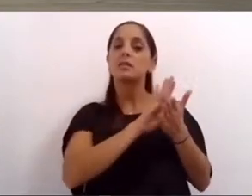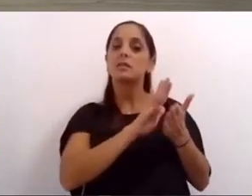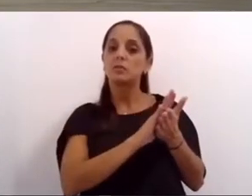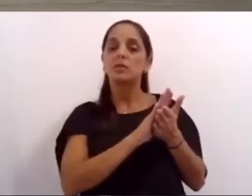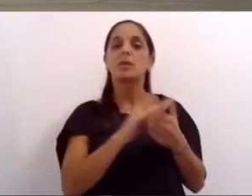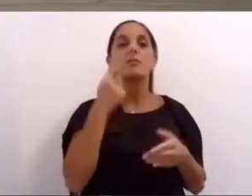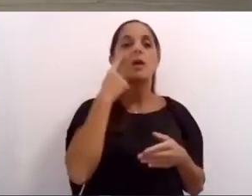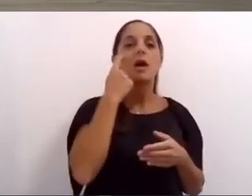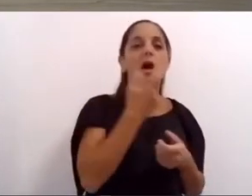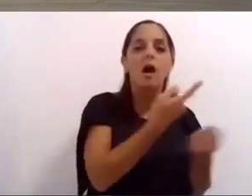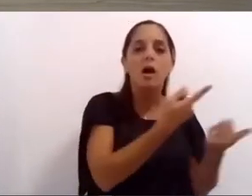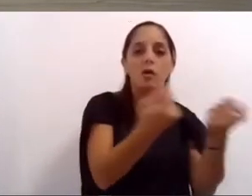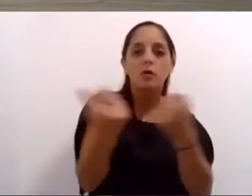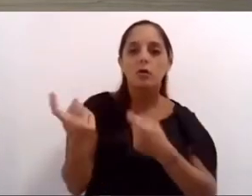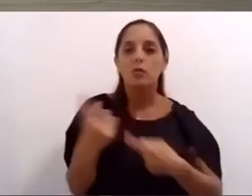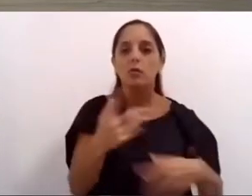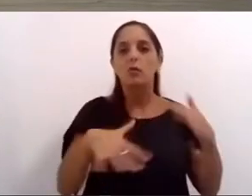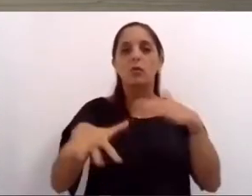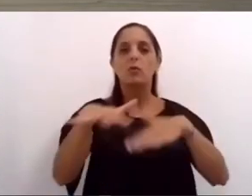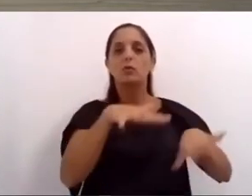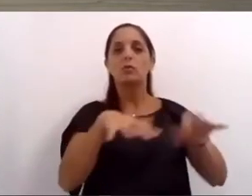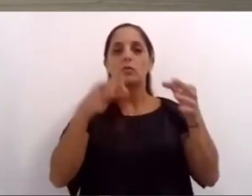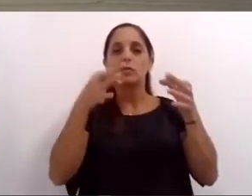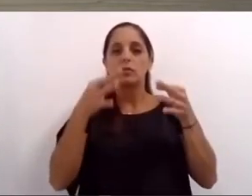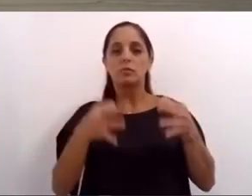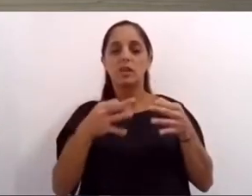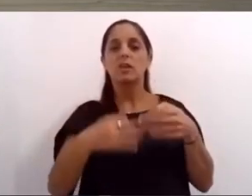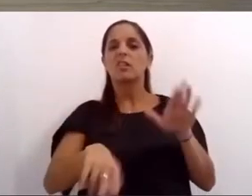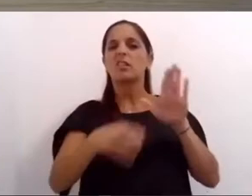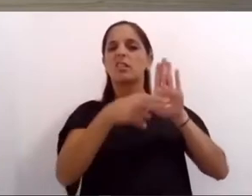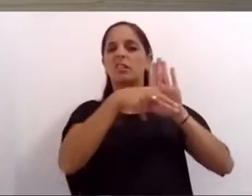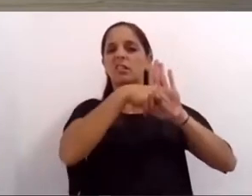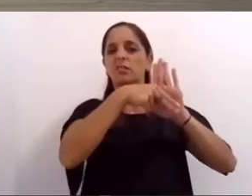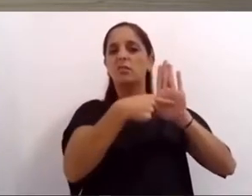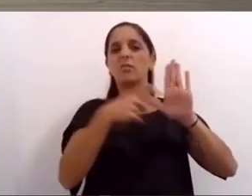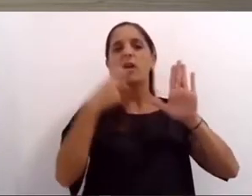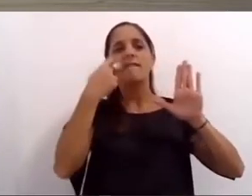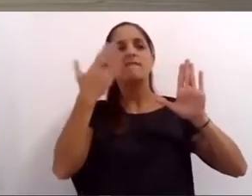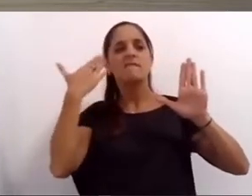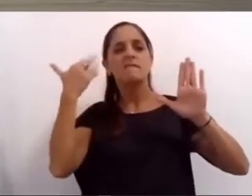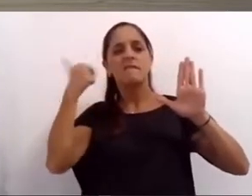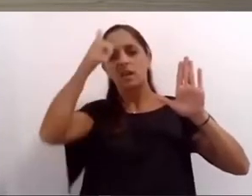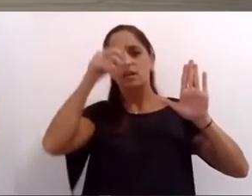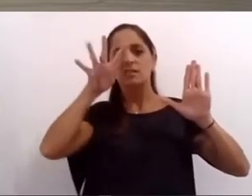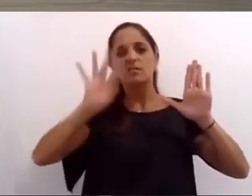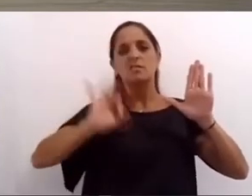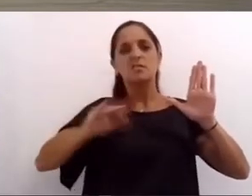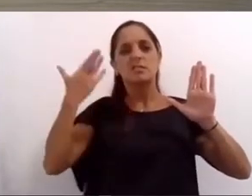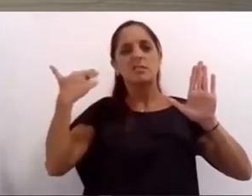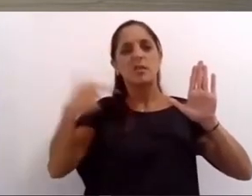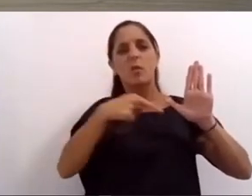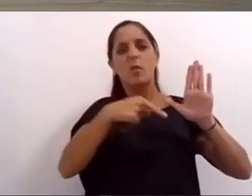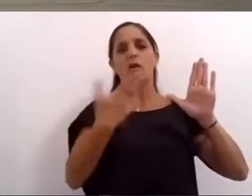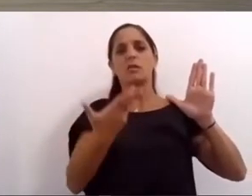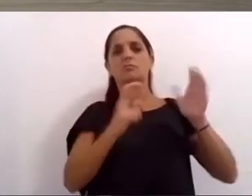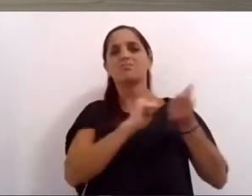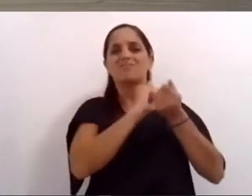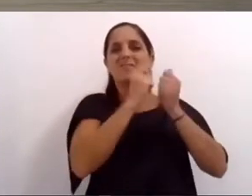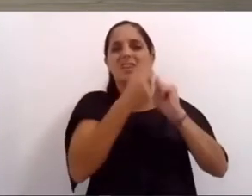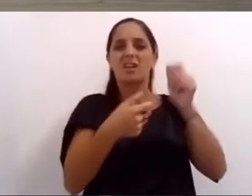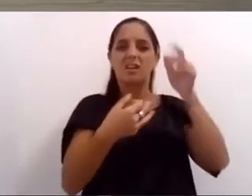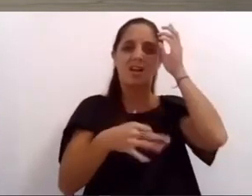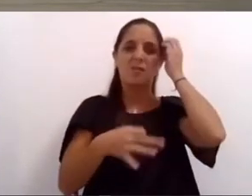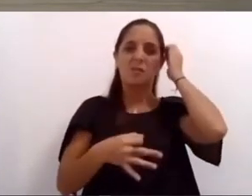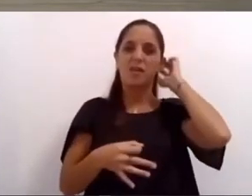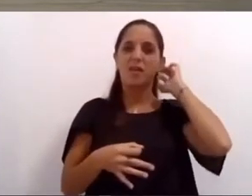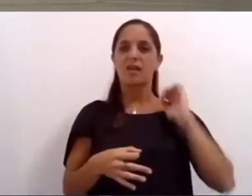para reemplazar la vieja norma que tiene 64 años tenemos concejalas con experiencia tanto en presidencia de la